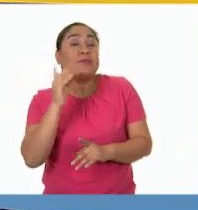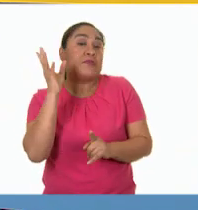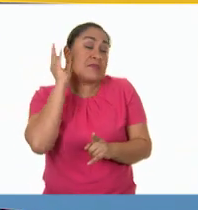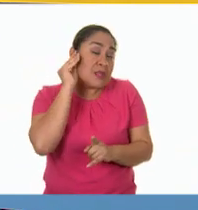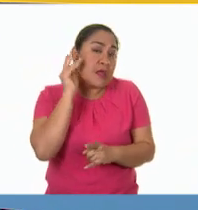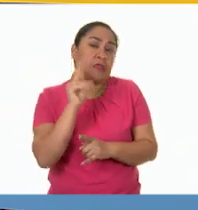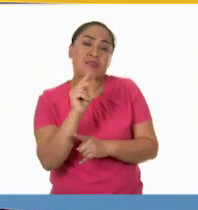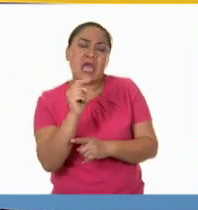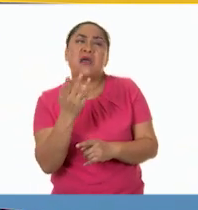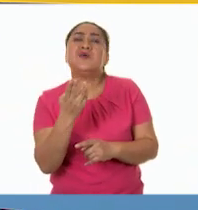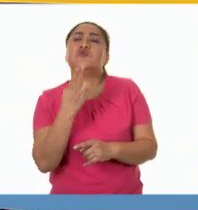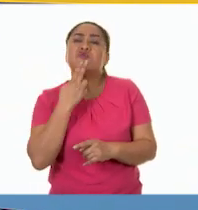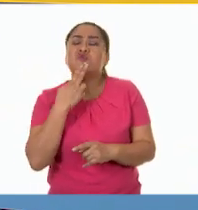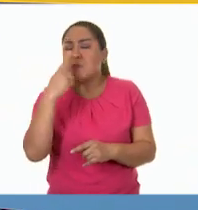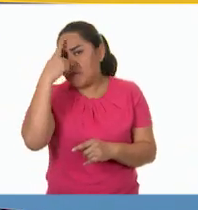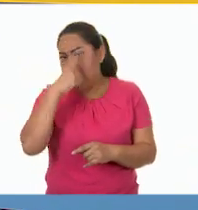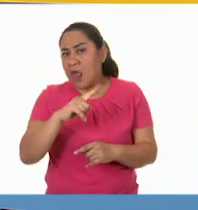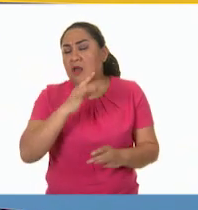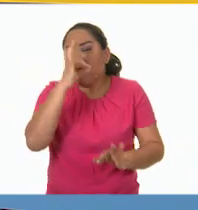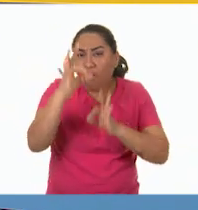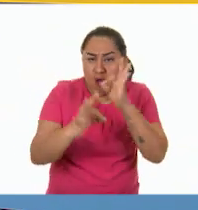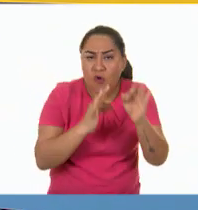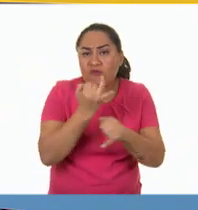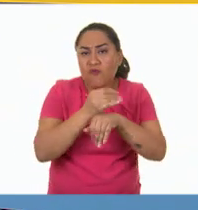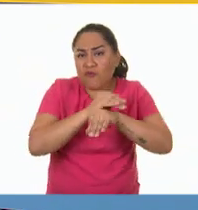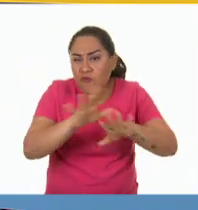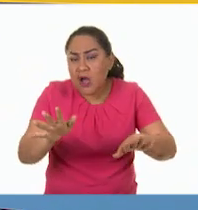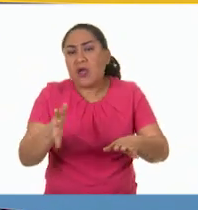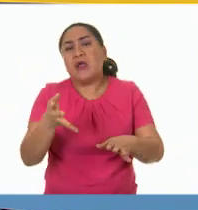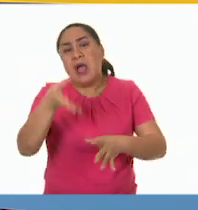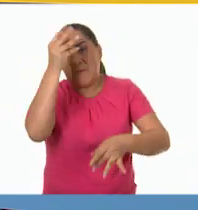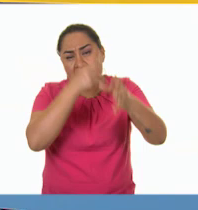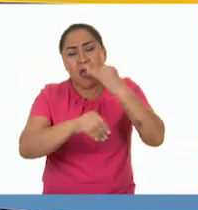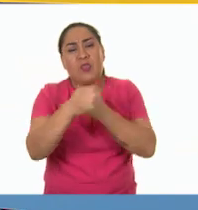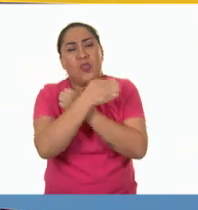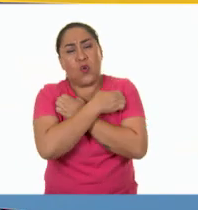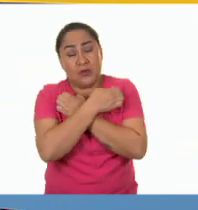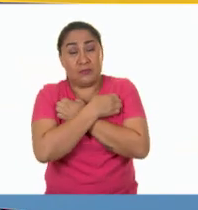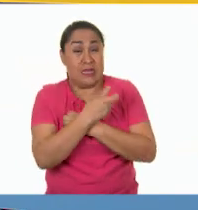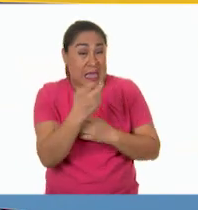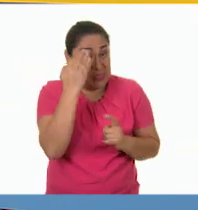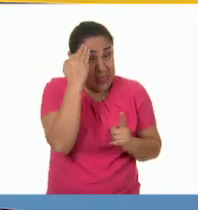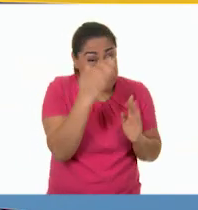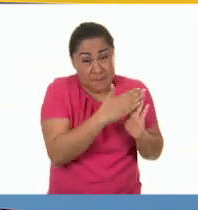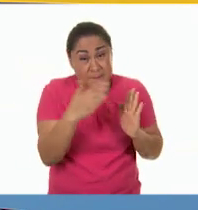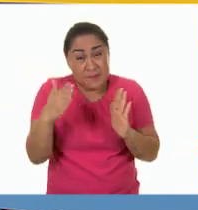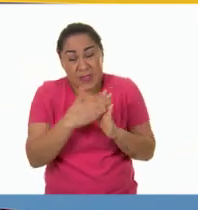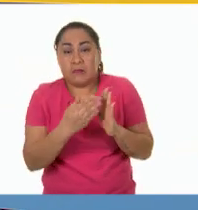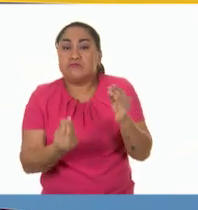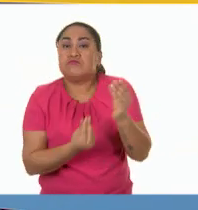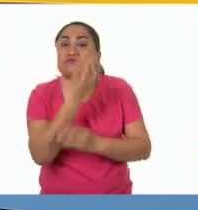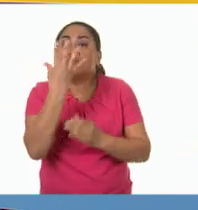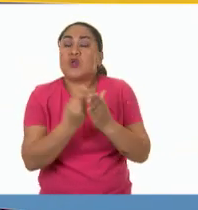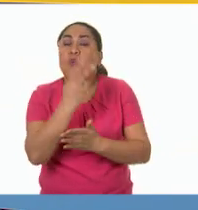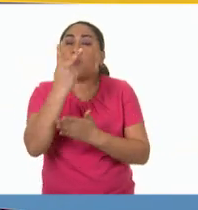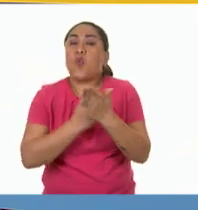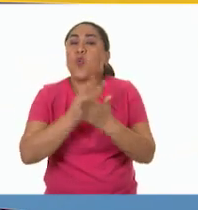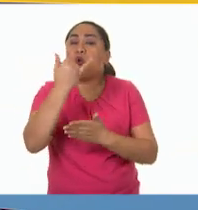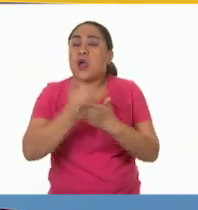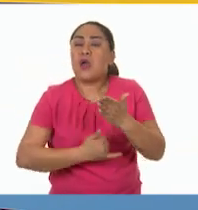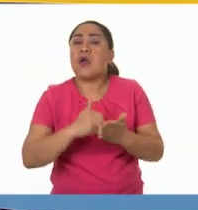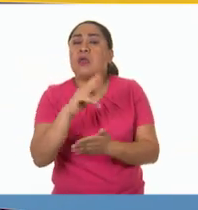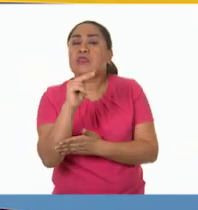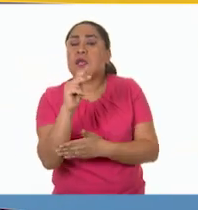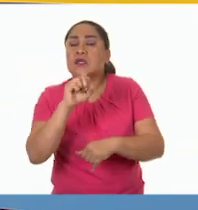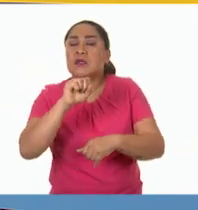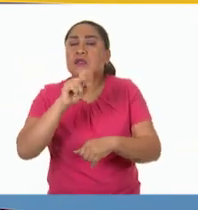una función informativa y educativa. Por ejemplo, durante aquellos años nacieron varios proyectos de telesecundaria que se valían de este